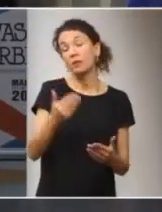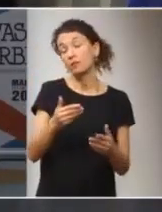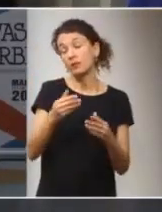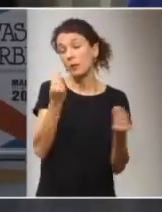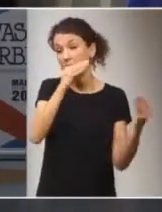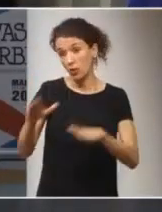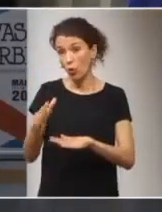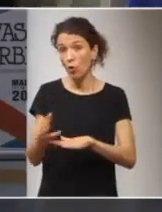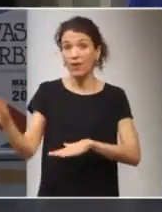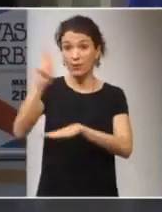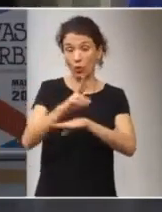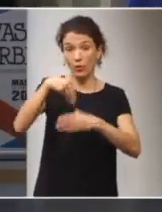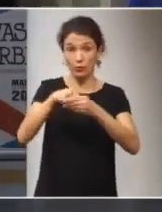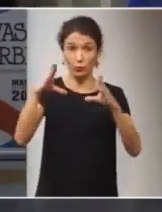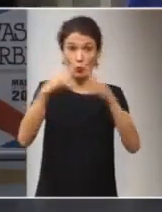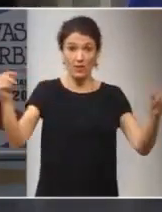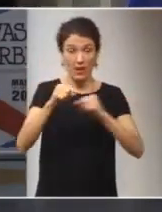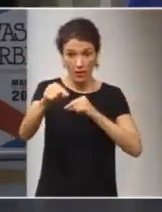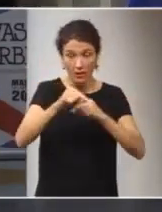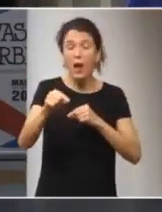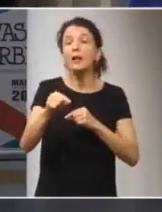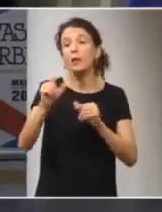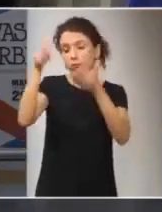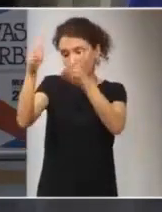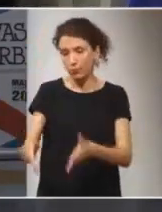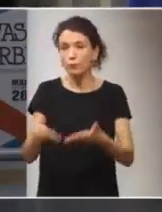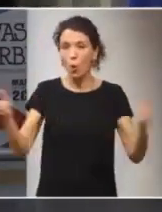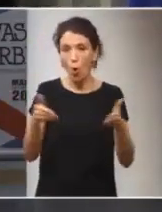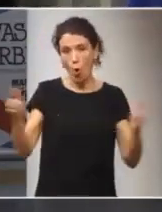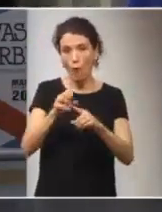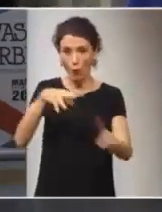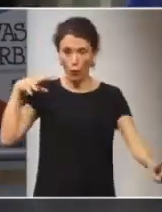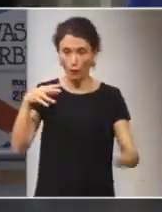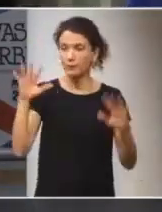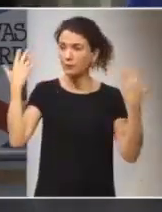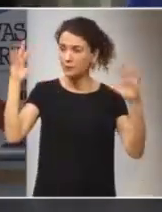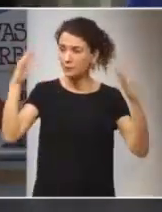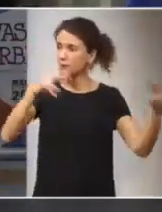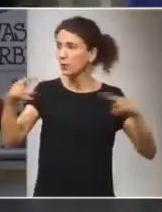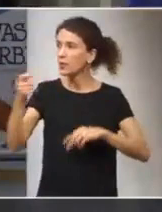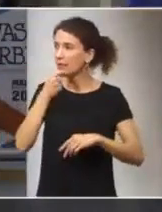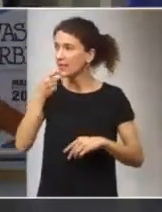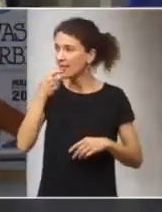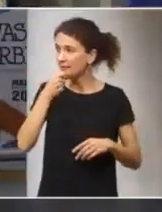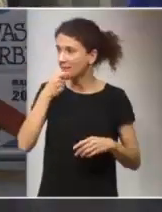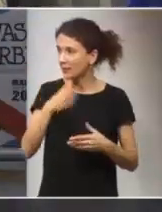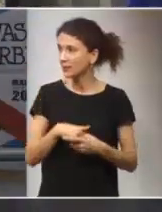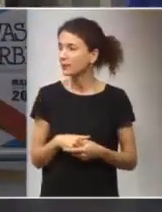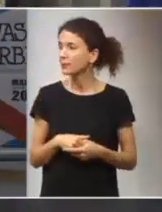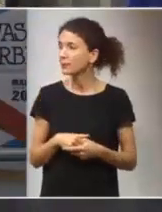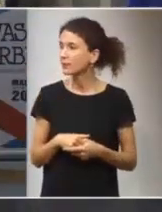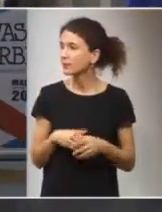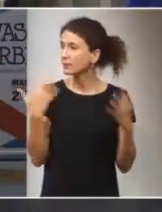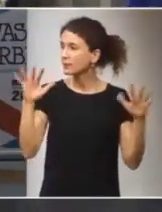UNED, quien procederá a abrir oficialmente este foro. Tenemos el gran placer de dejar con al profesor Tiberio Feliz,